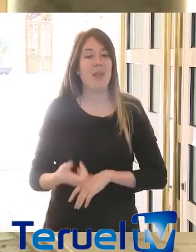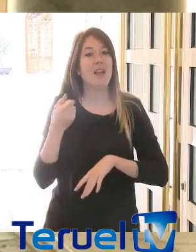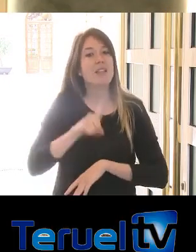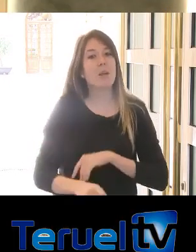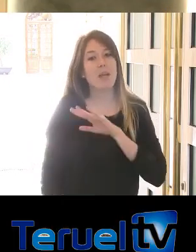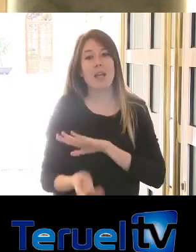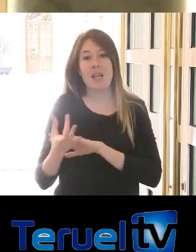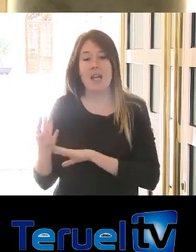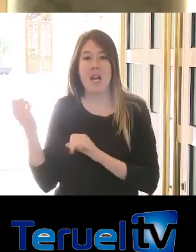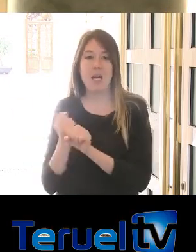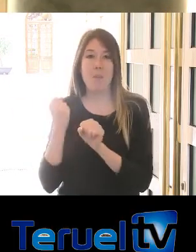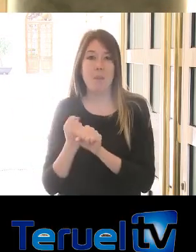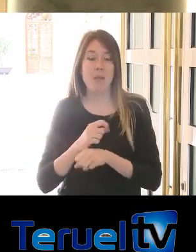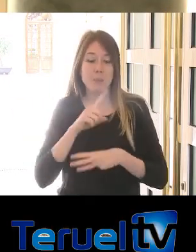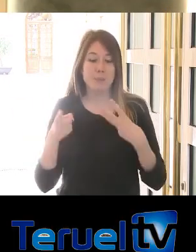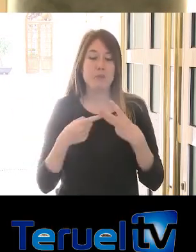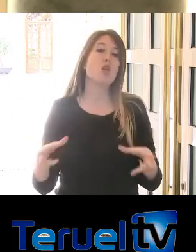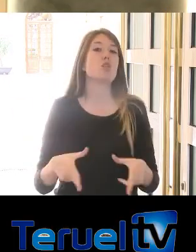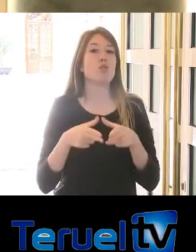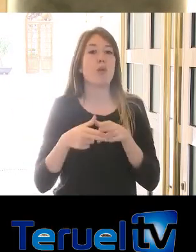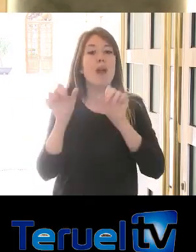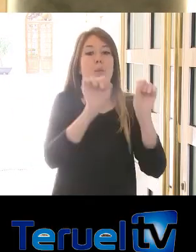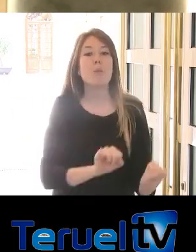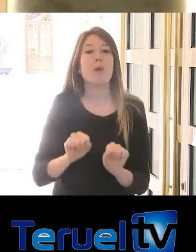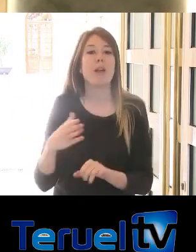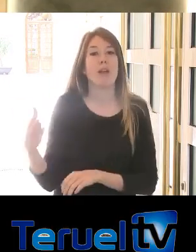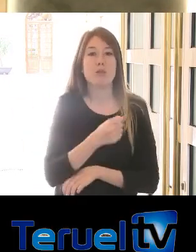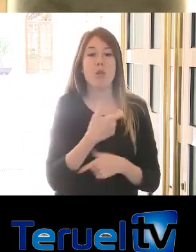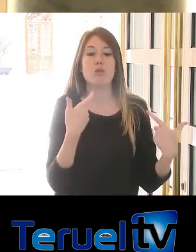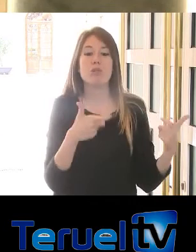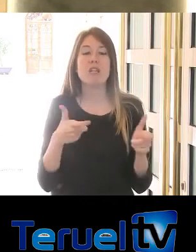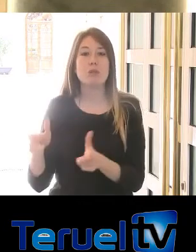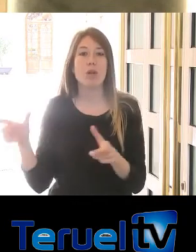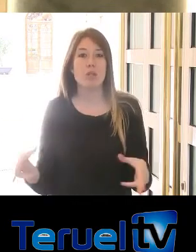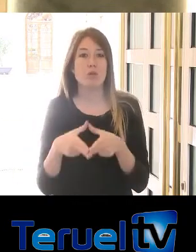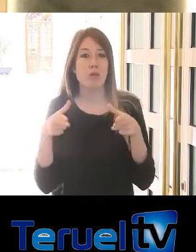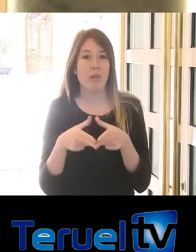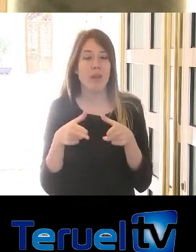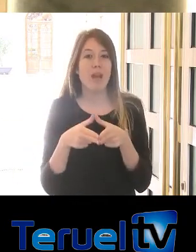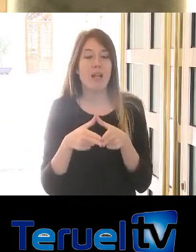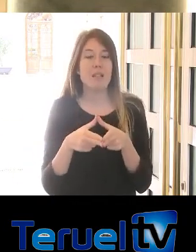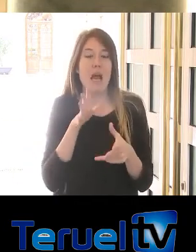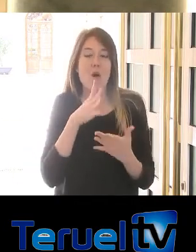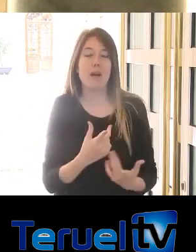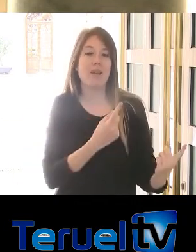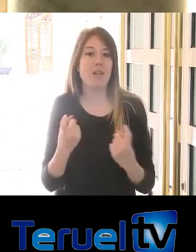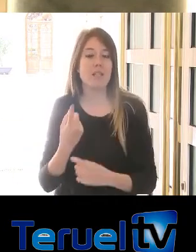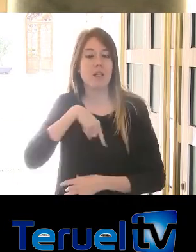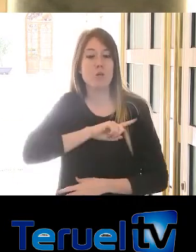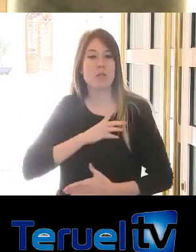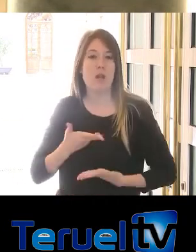y en lo social, para proteger a todos aquellos sectores sociales que necesitan nuestra ayuda.